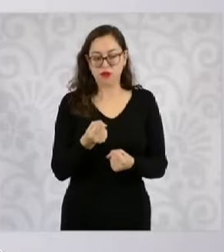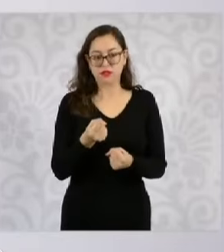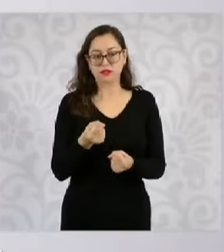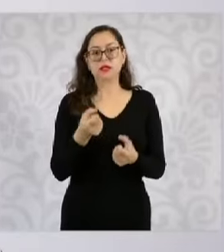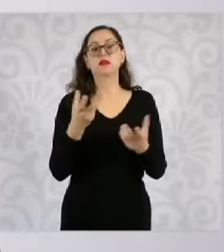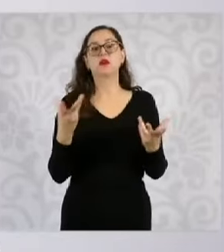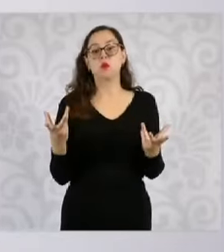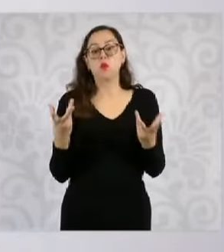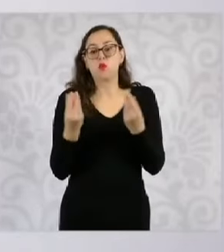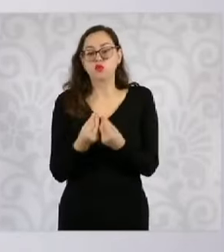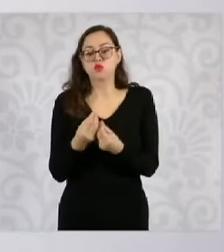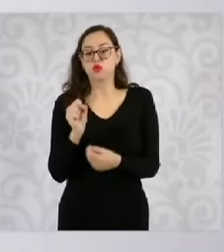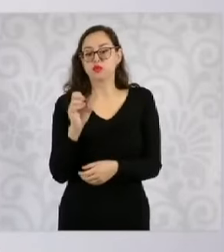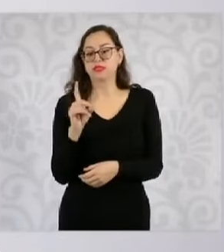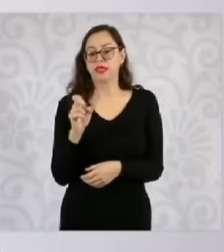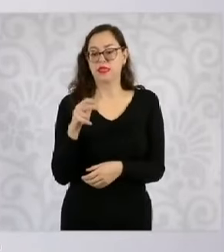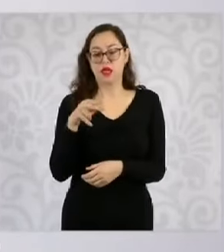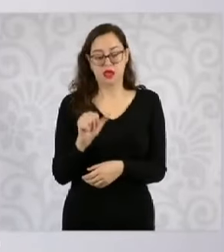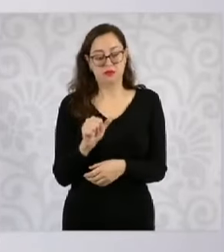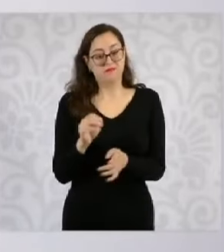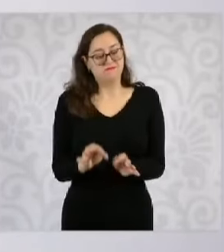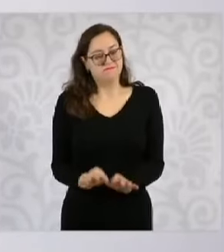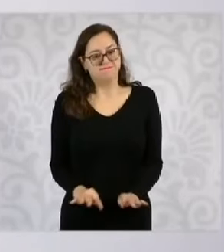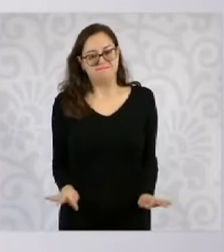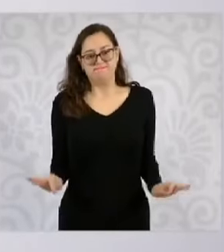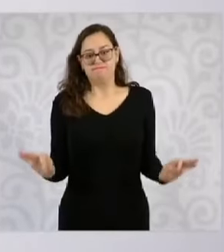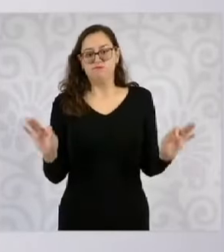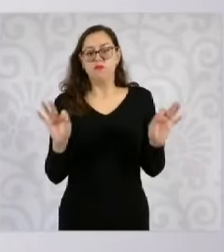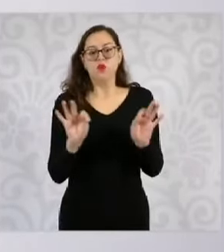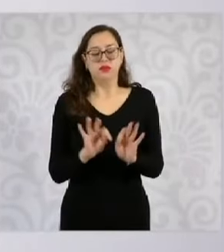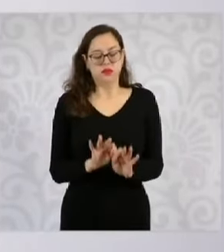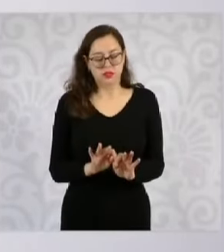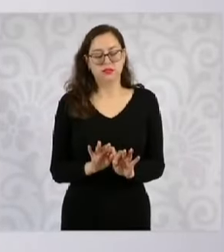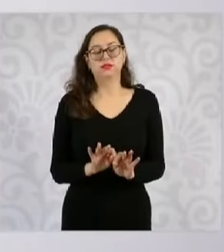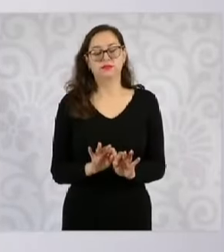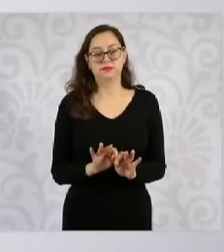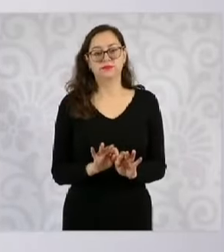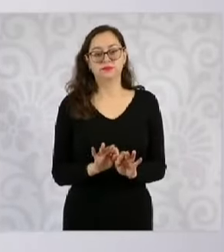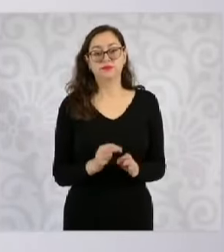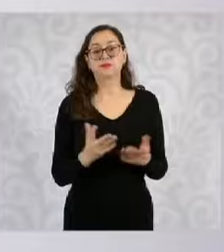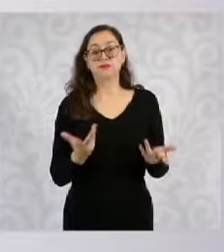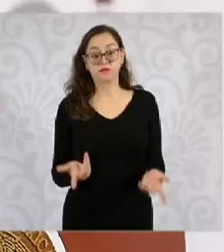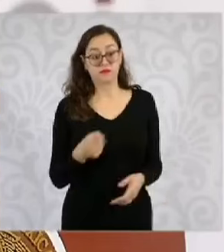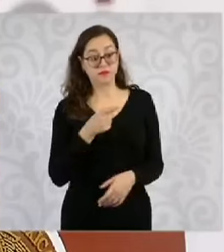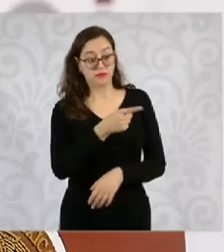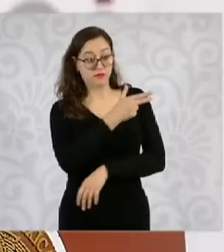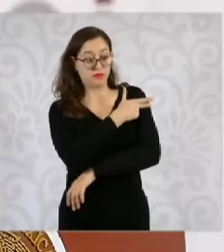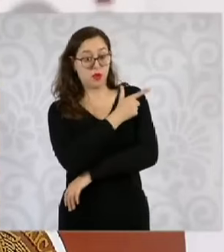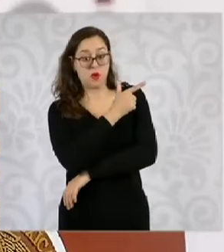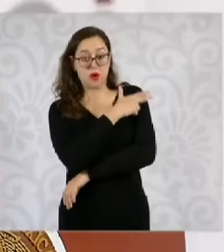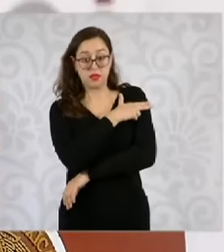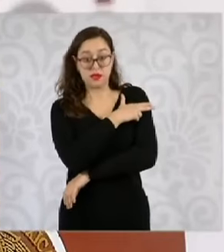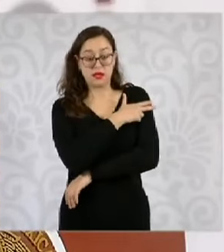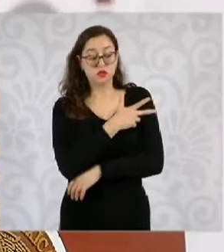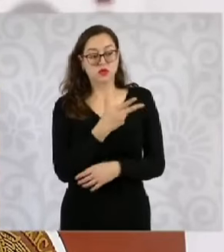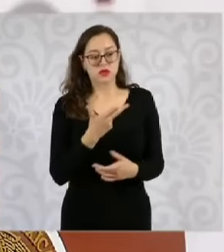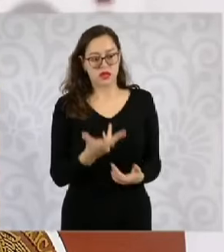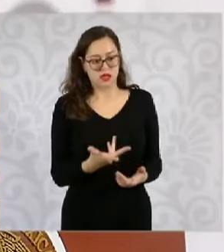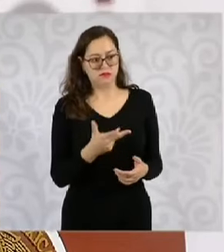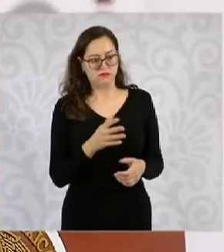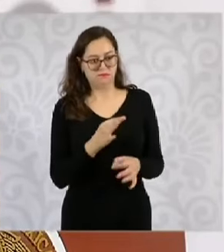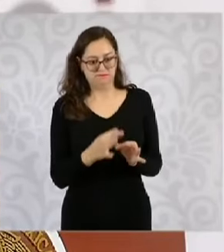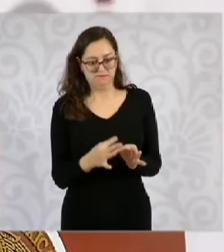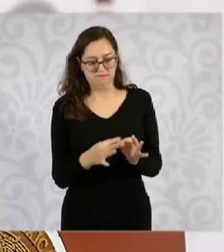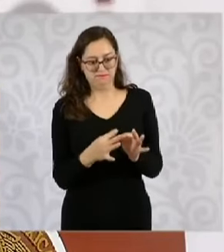Defensa Nacional es sumamente importante, mediante el fortalecimiento de sus capacidades operativas, garantizando su